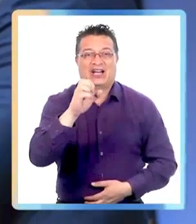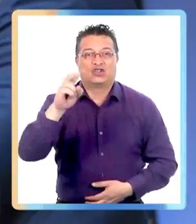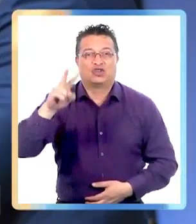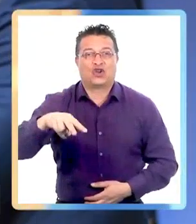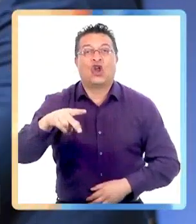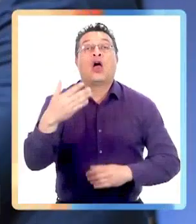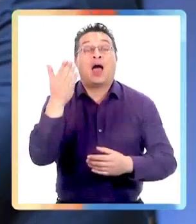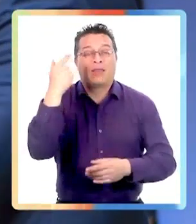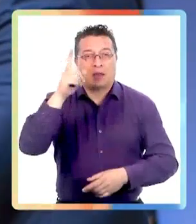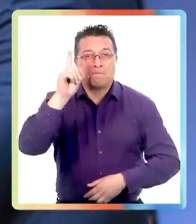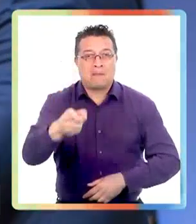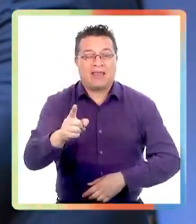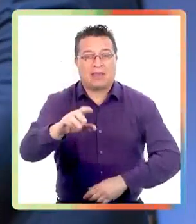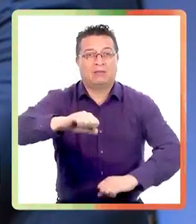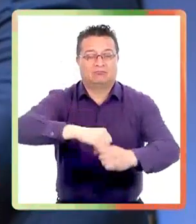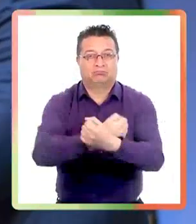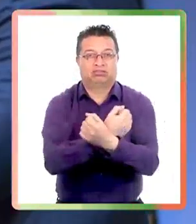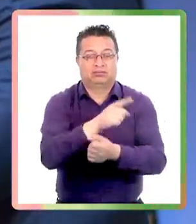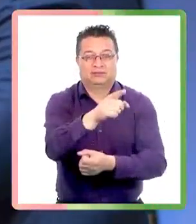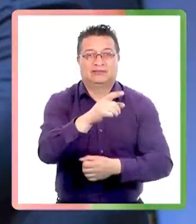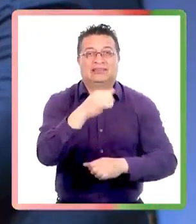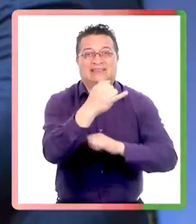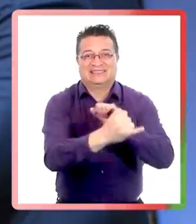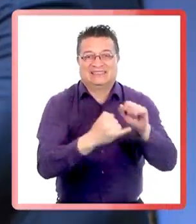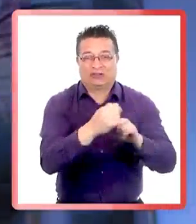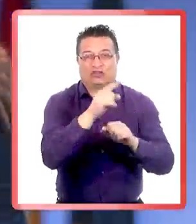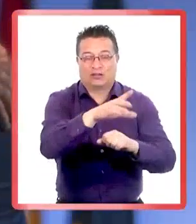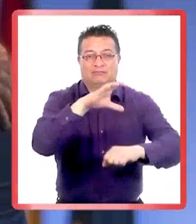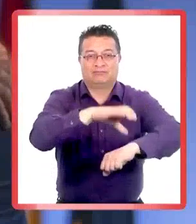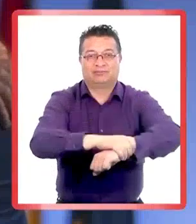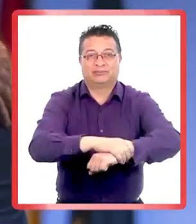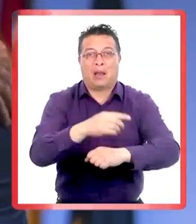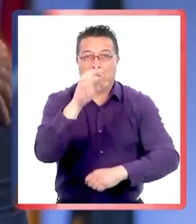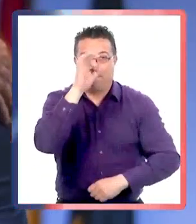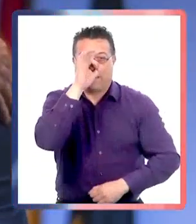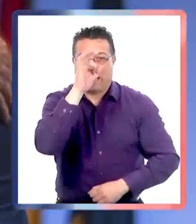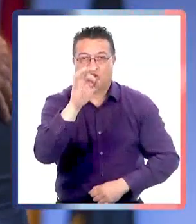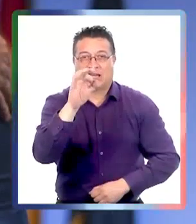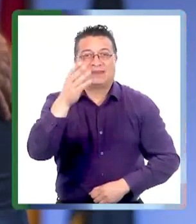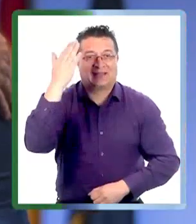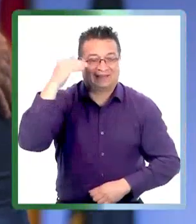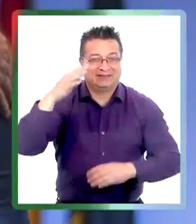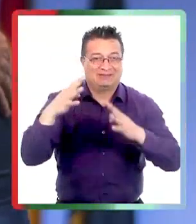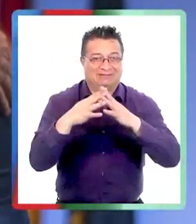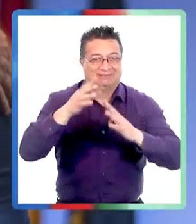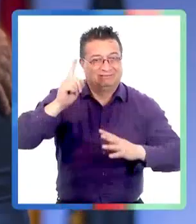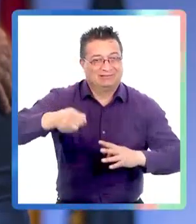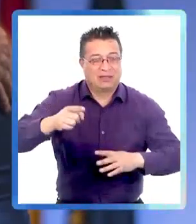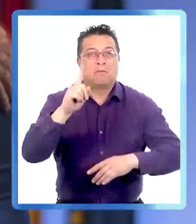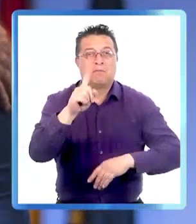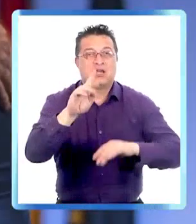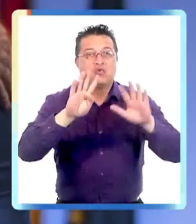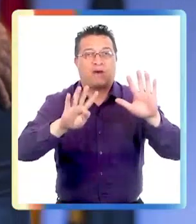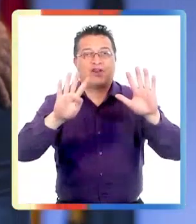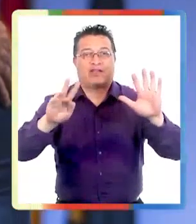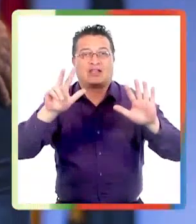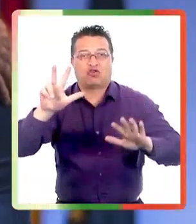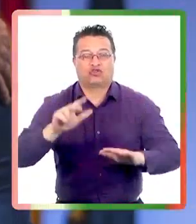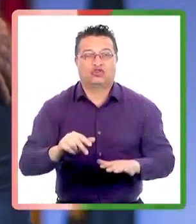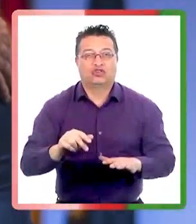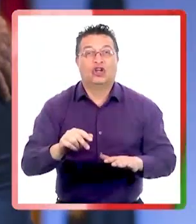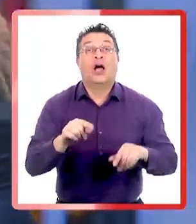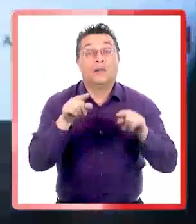Baltasar Garzón por emitir una orden de captura internacional que permitió la detención de Augusto Pinochet en Inglaterra el año